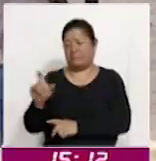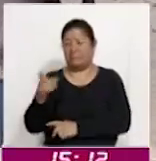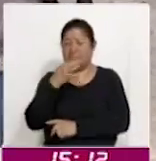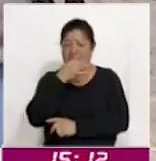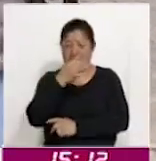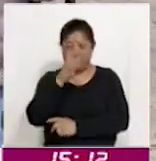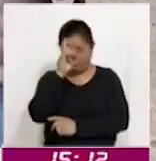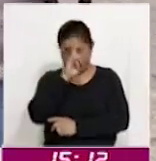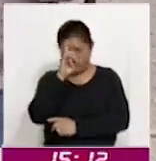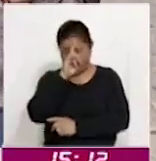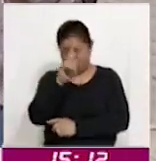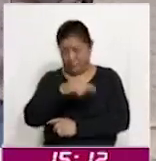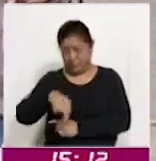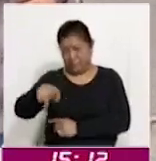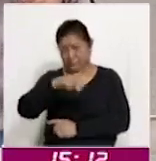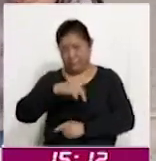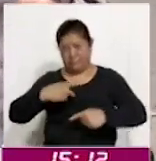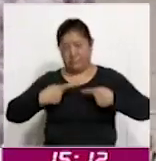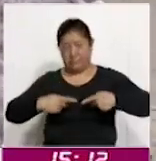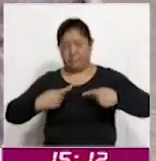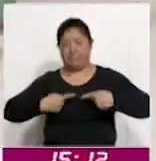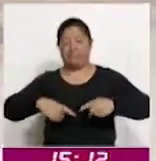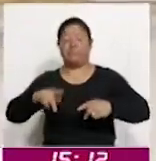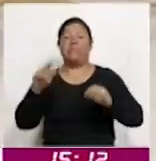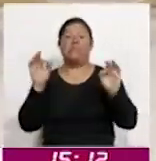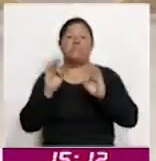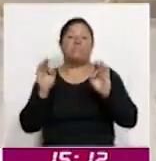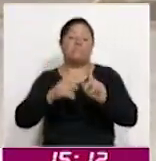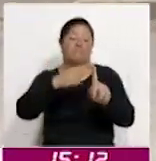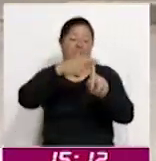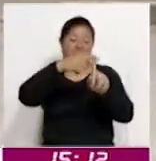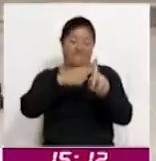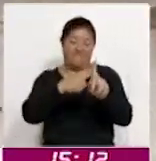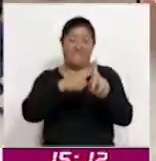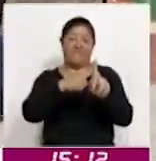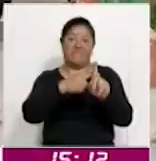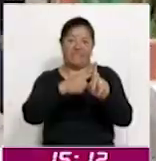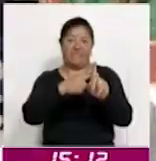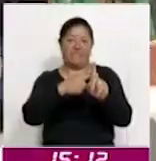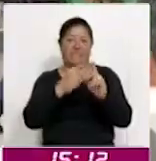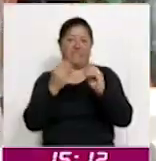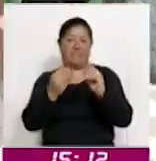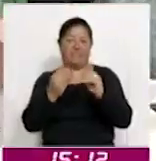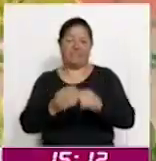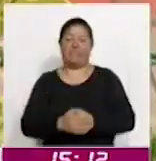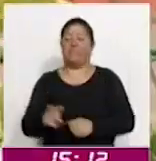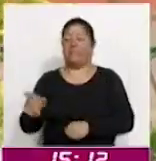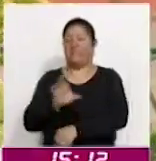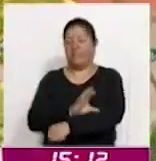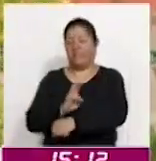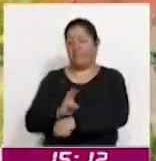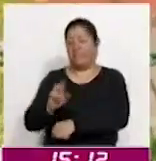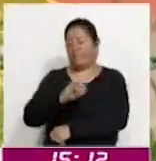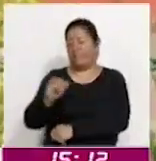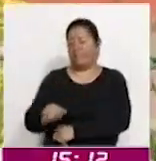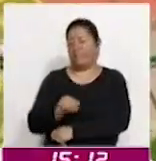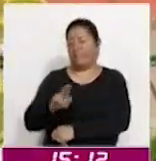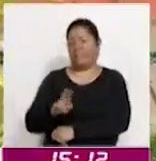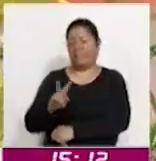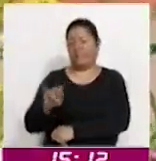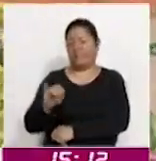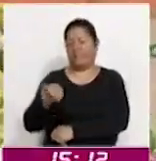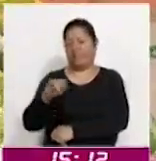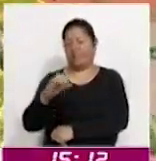importantes para la población ante el descenso de temperaturas por la temporada de frentes fríos. El coordinador de la dependencia, Juvencio Nito Galicia,